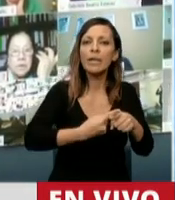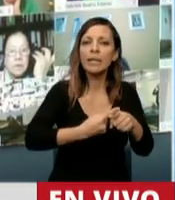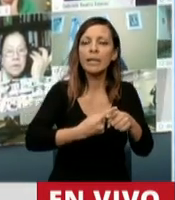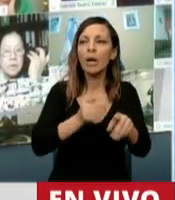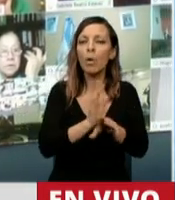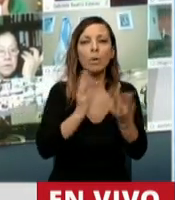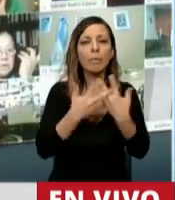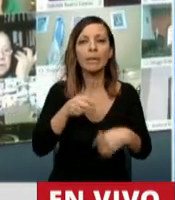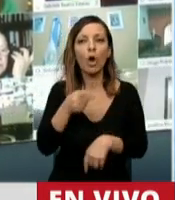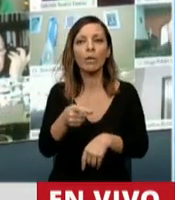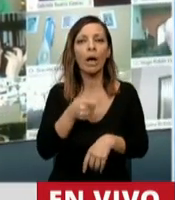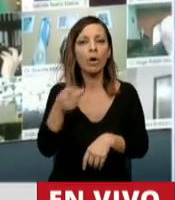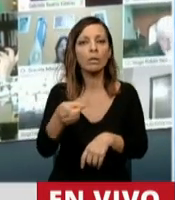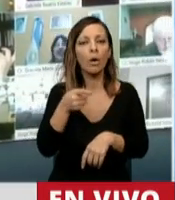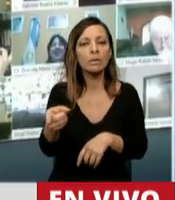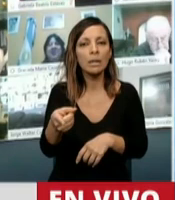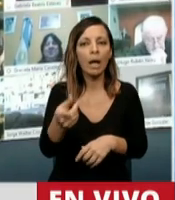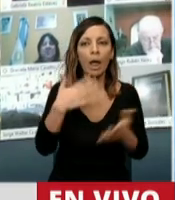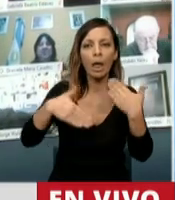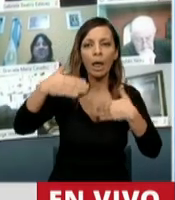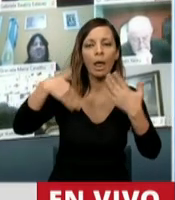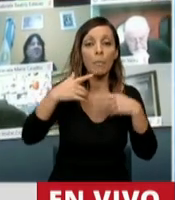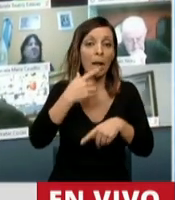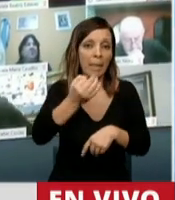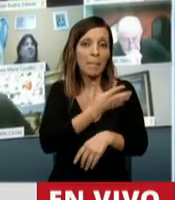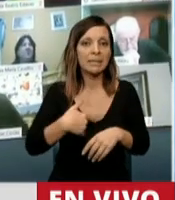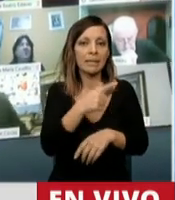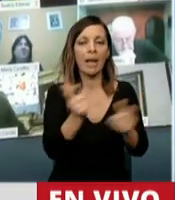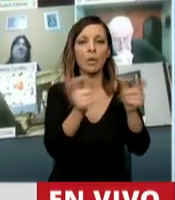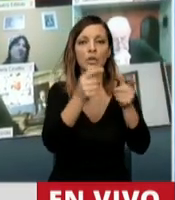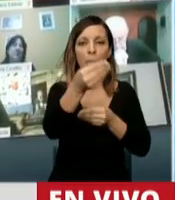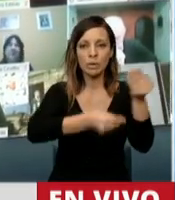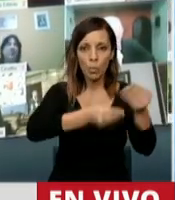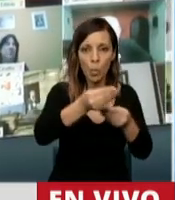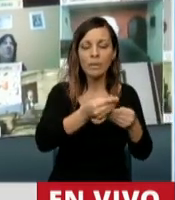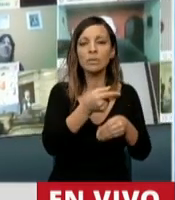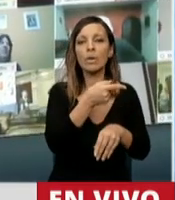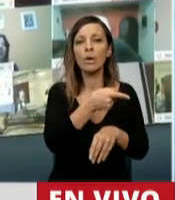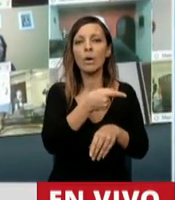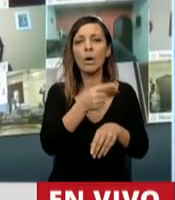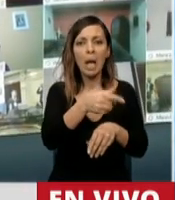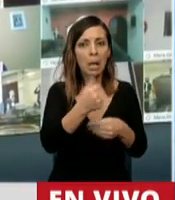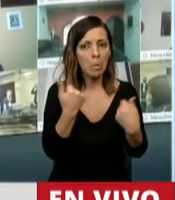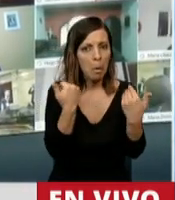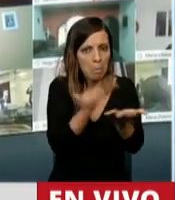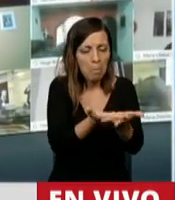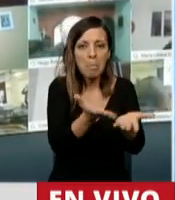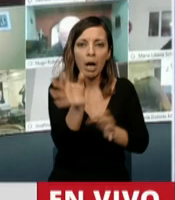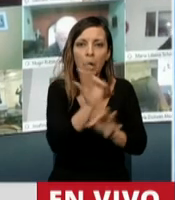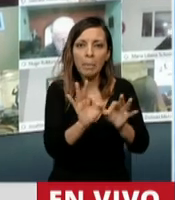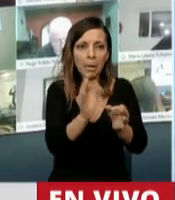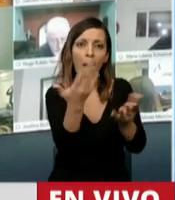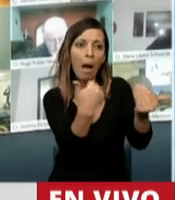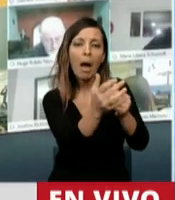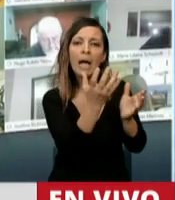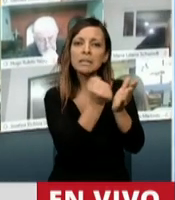y que se ha ido buscando excusas, porque la verdad es que el presidente de la Comisión de Presupuestos ha abierto el proyecto, ha incorporado